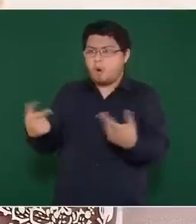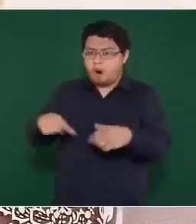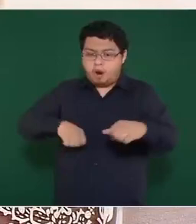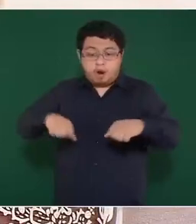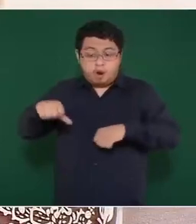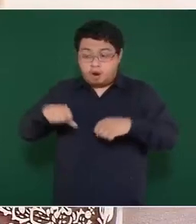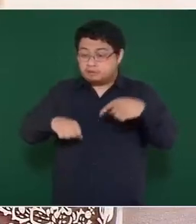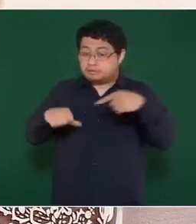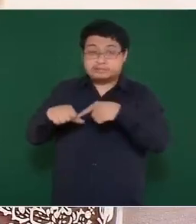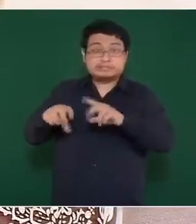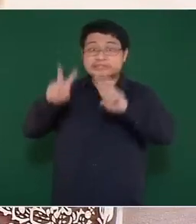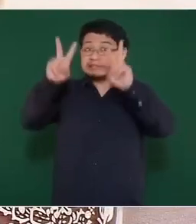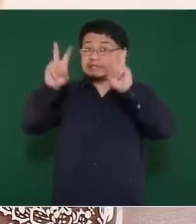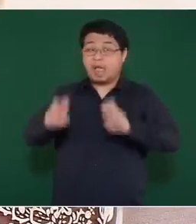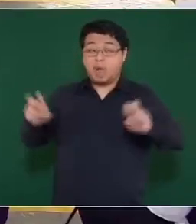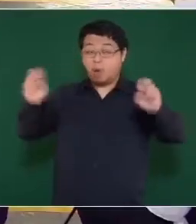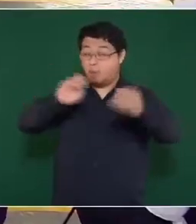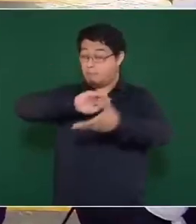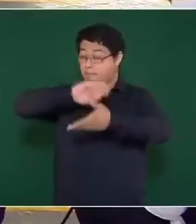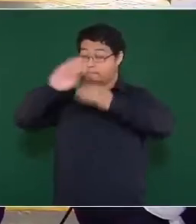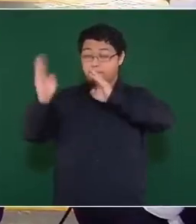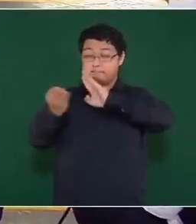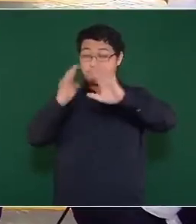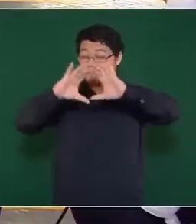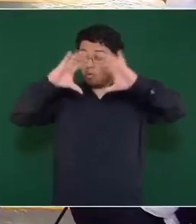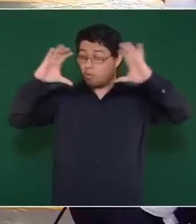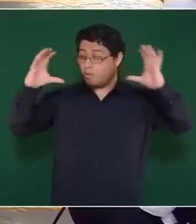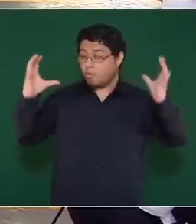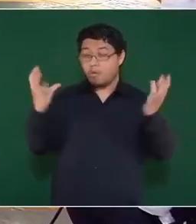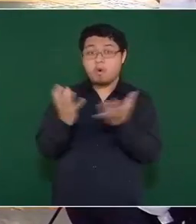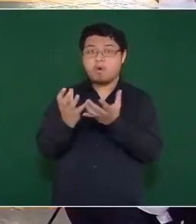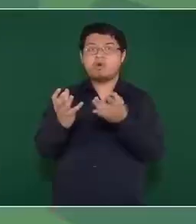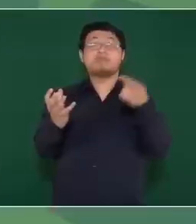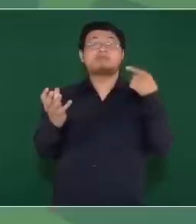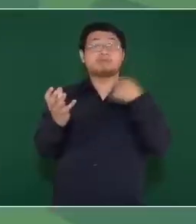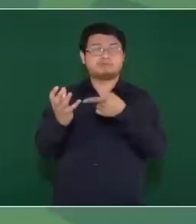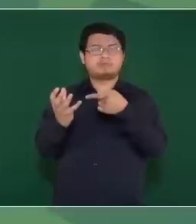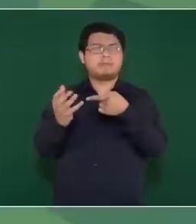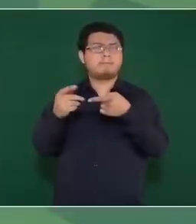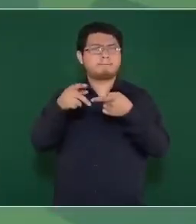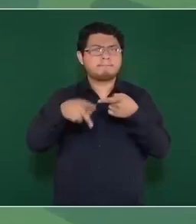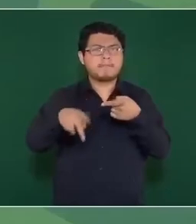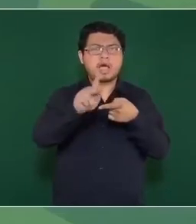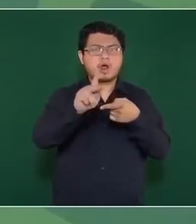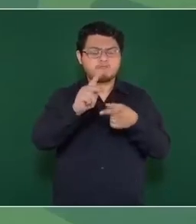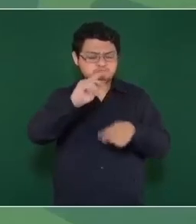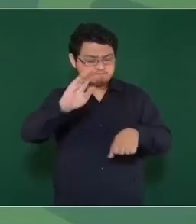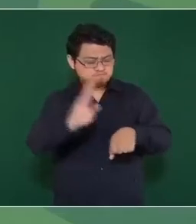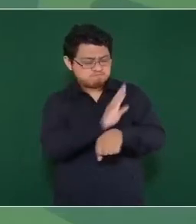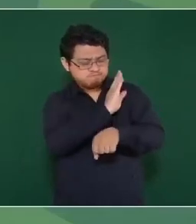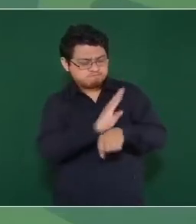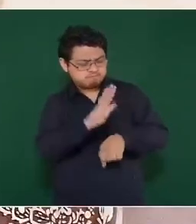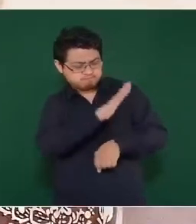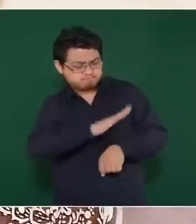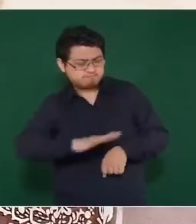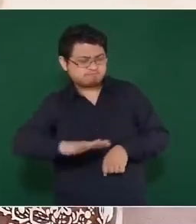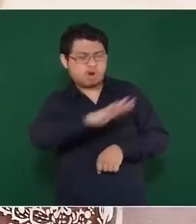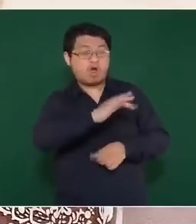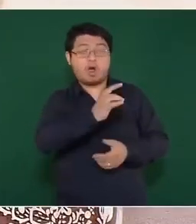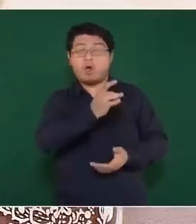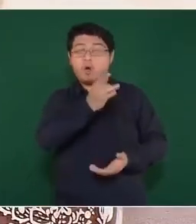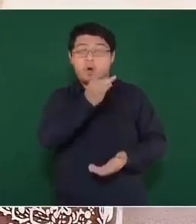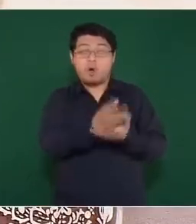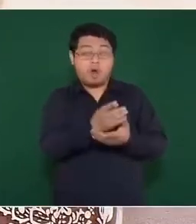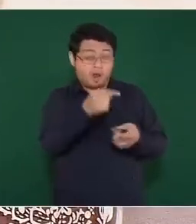ferroviaria en el mundo, pero es la obra pública más grande que se está haciendo en el mundo.